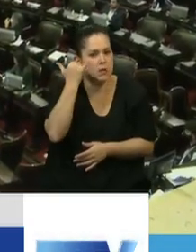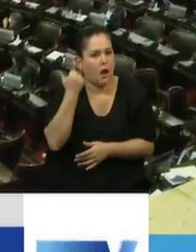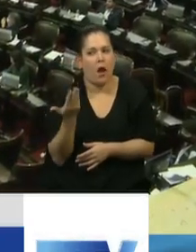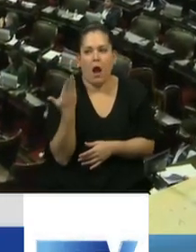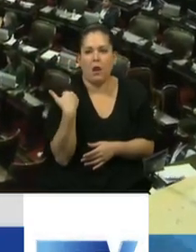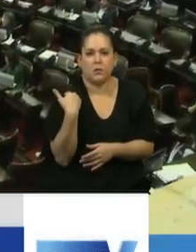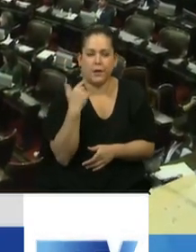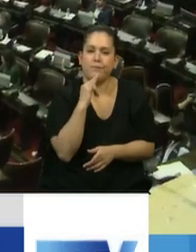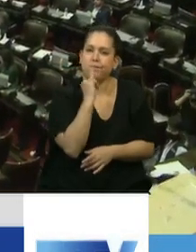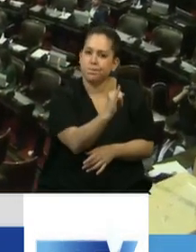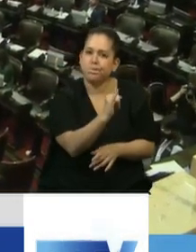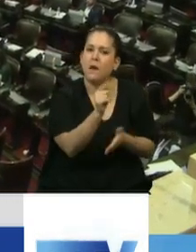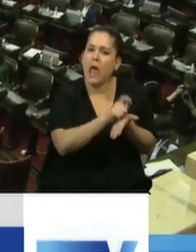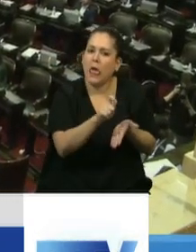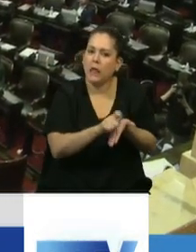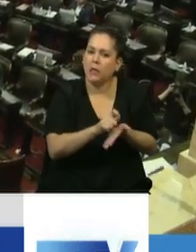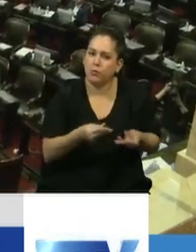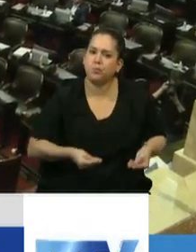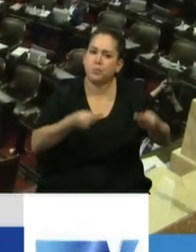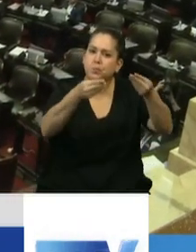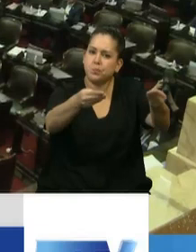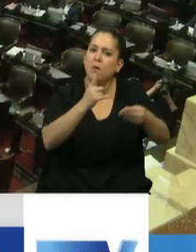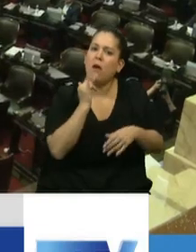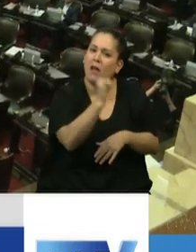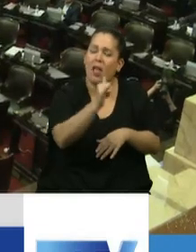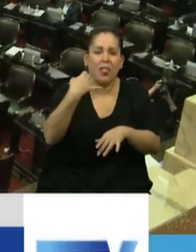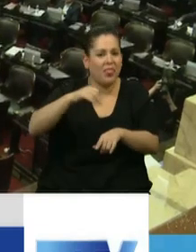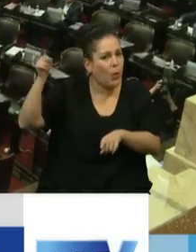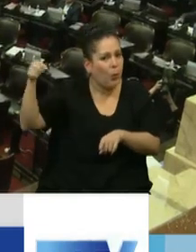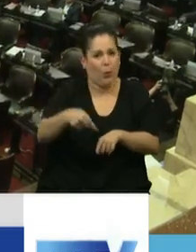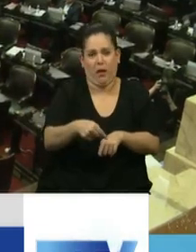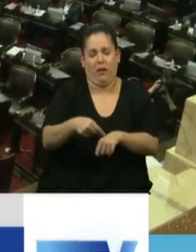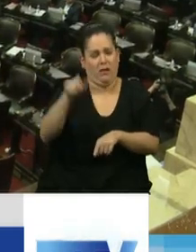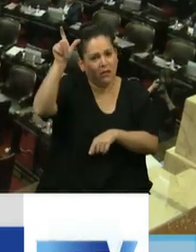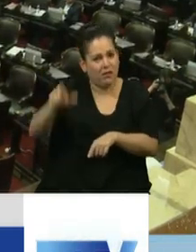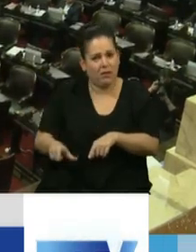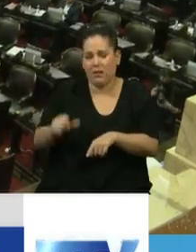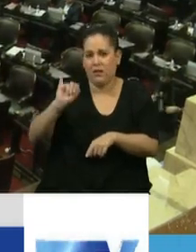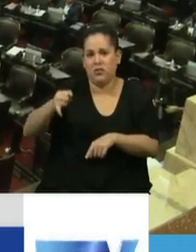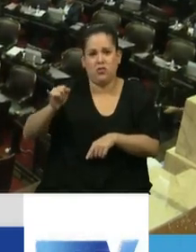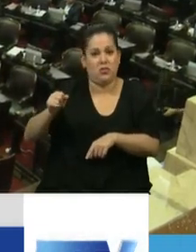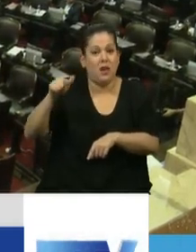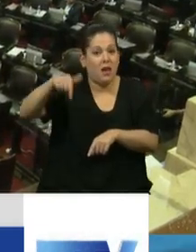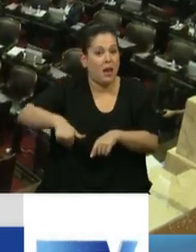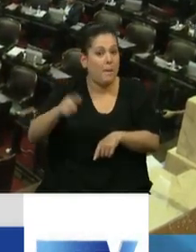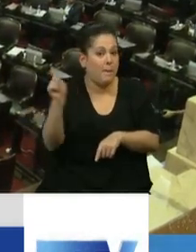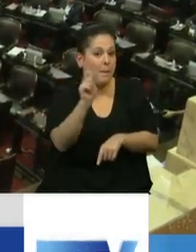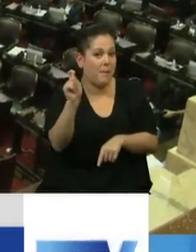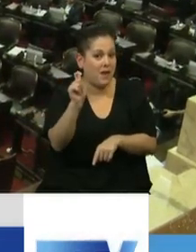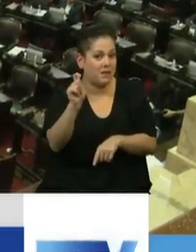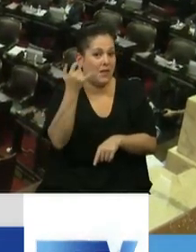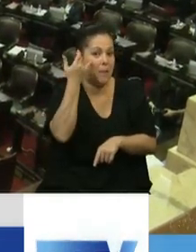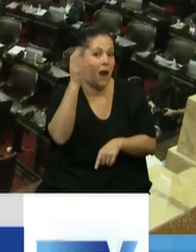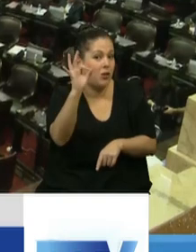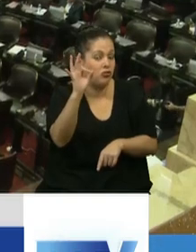ayer en forma escrita de nuestro interbloque que tiene que estar presente. Estamos en el mes de mayo y el Jefe de